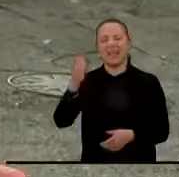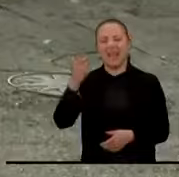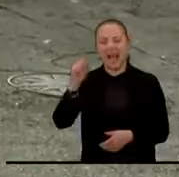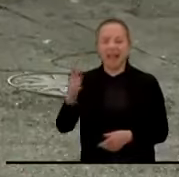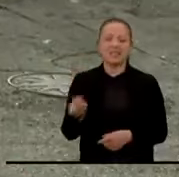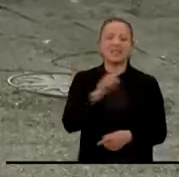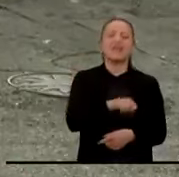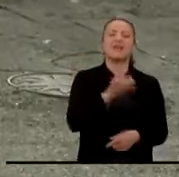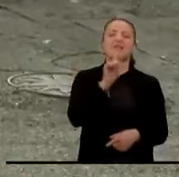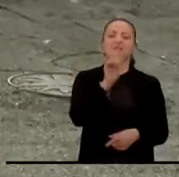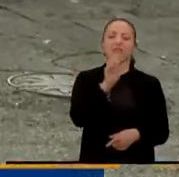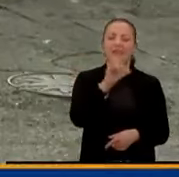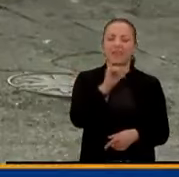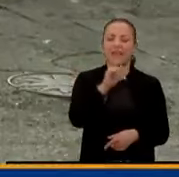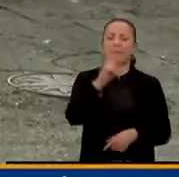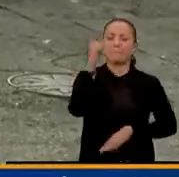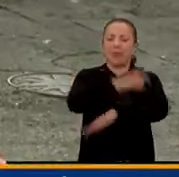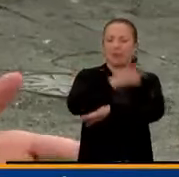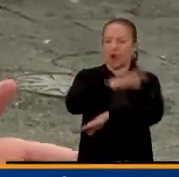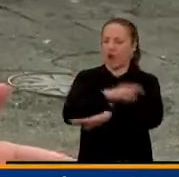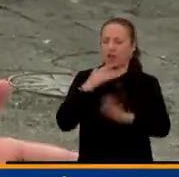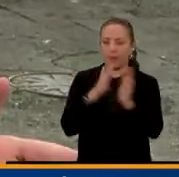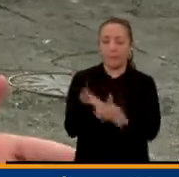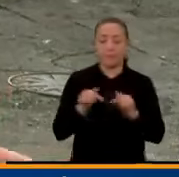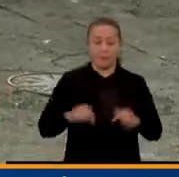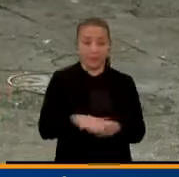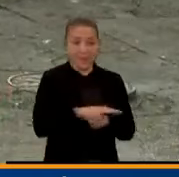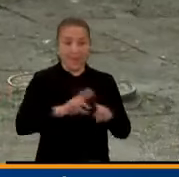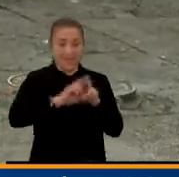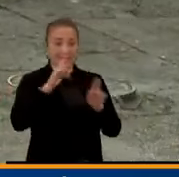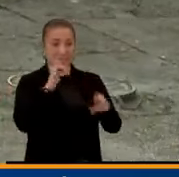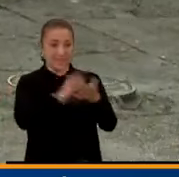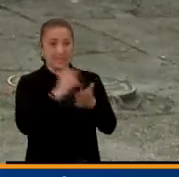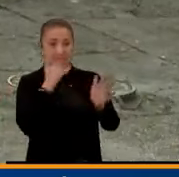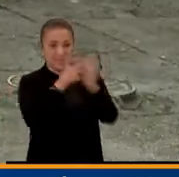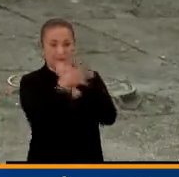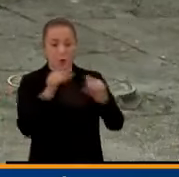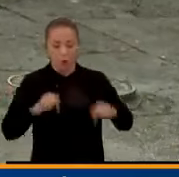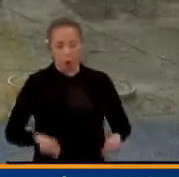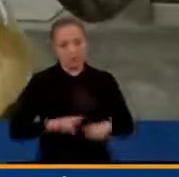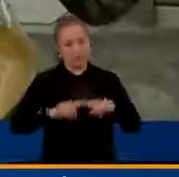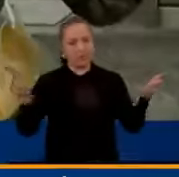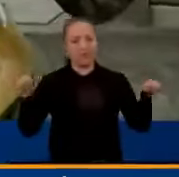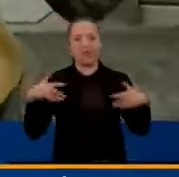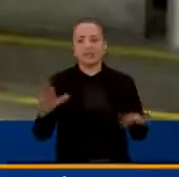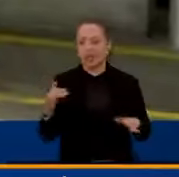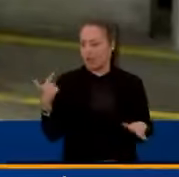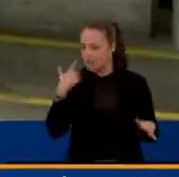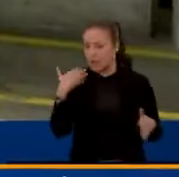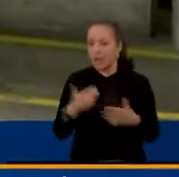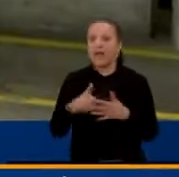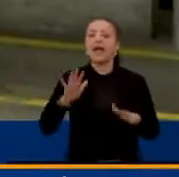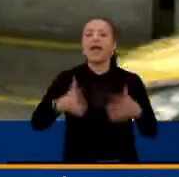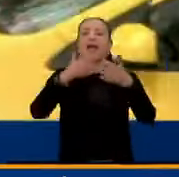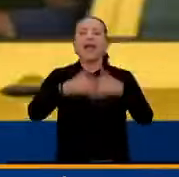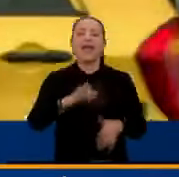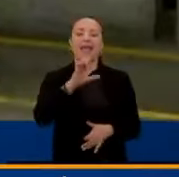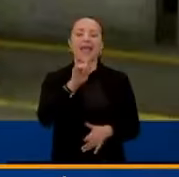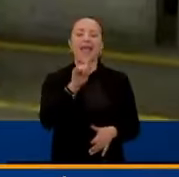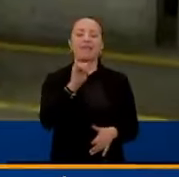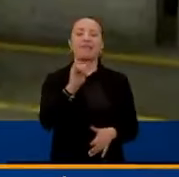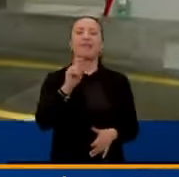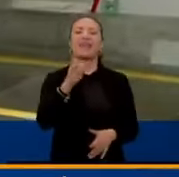Daniela, bueno, la situación en la capital de Caldas como usted lo venía diciendo hoy es diferente. Durante las últimas horas la empresa EFIGAS emitió un